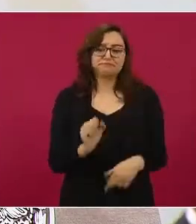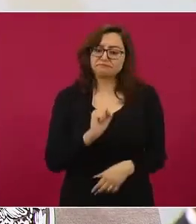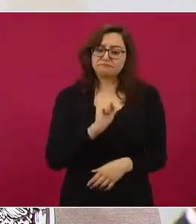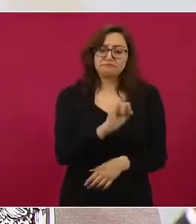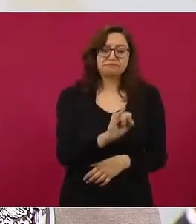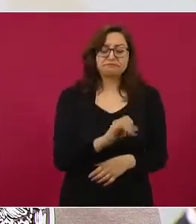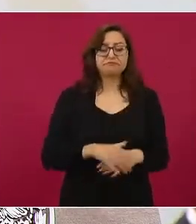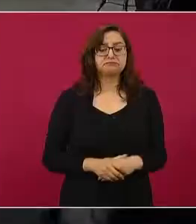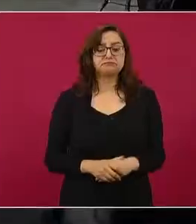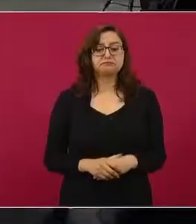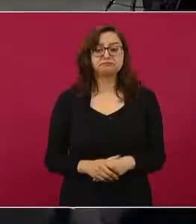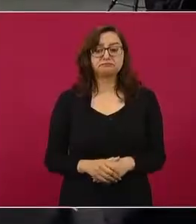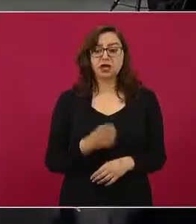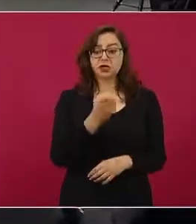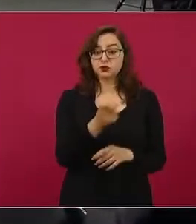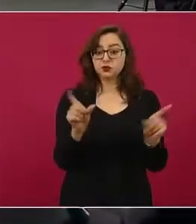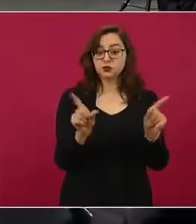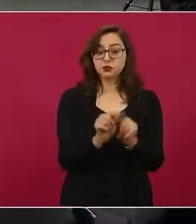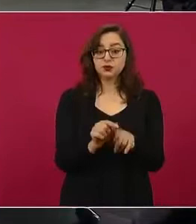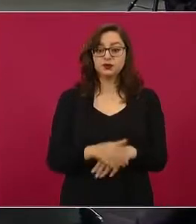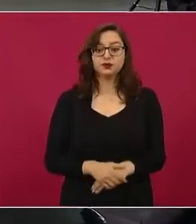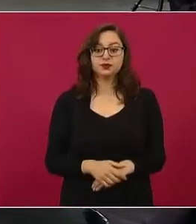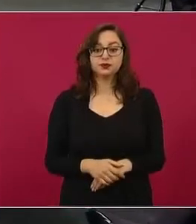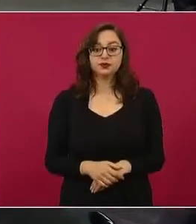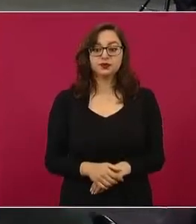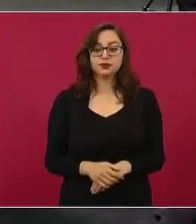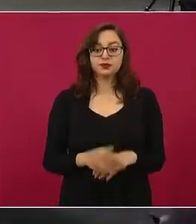es lo que les puedo decir. Gracias, doctor.